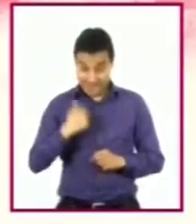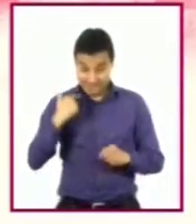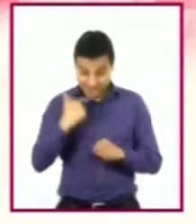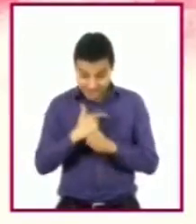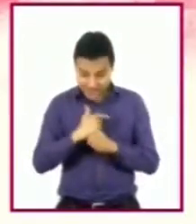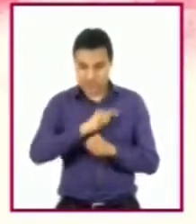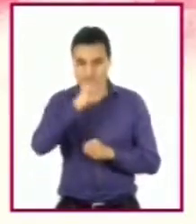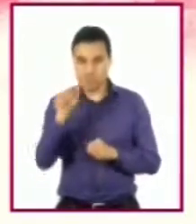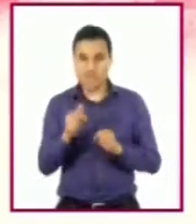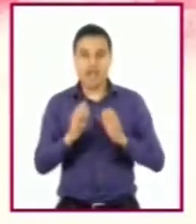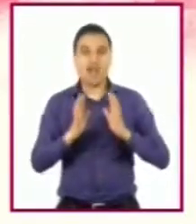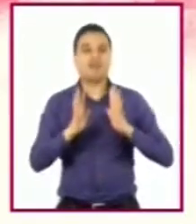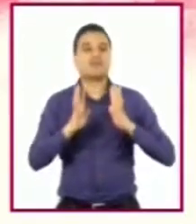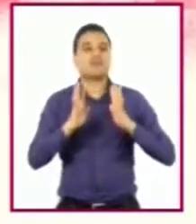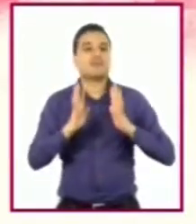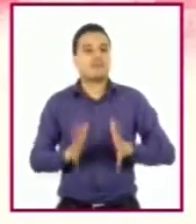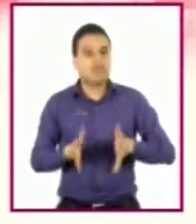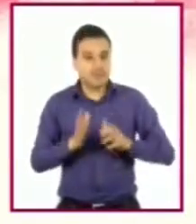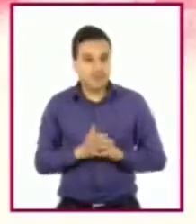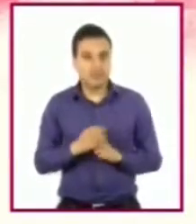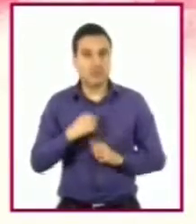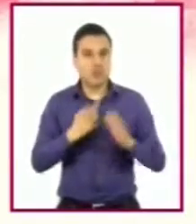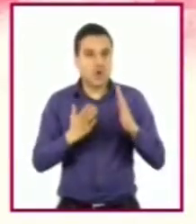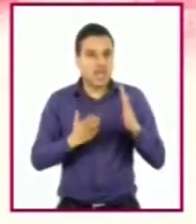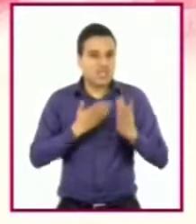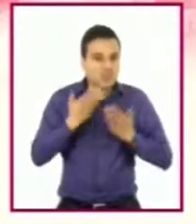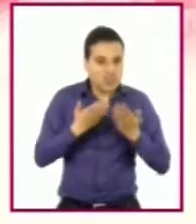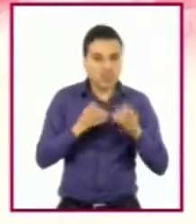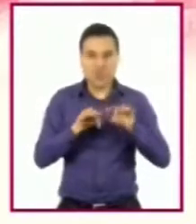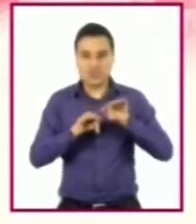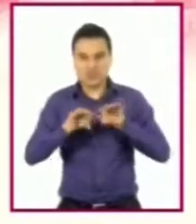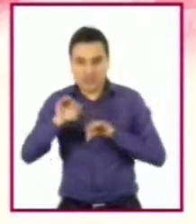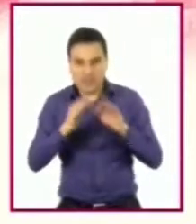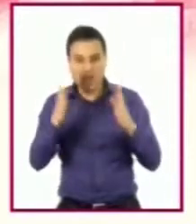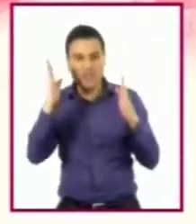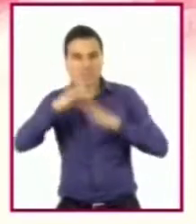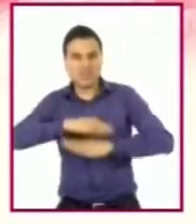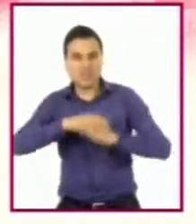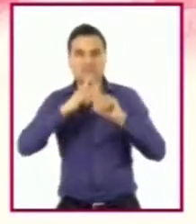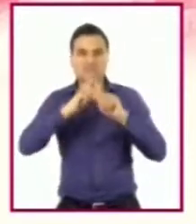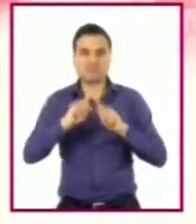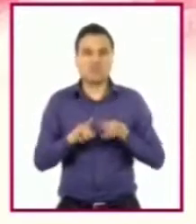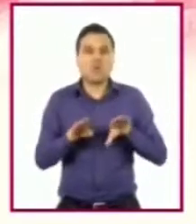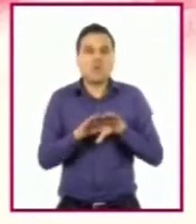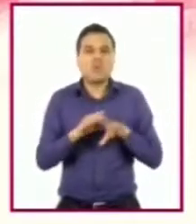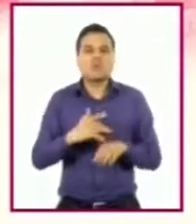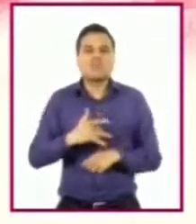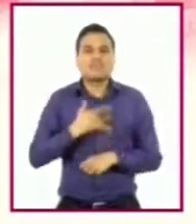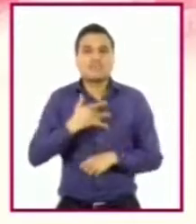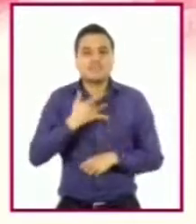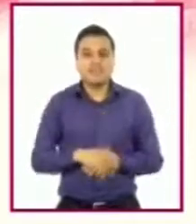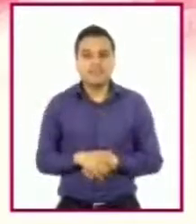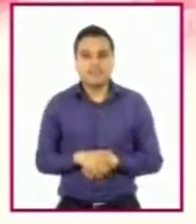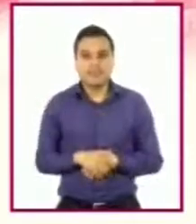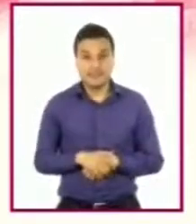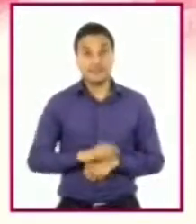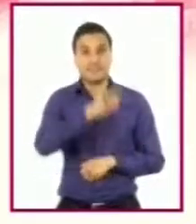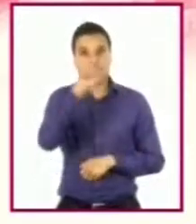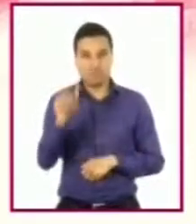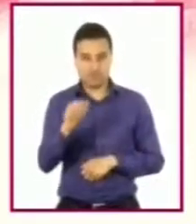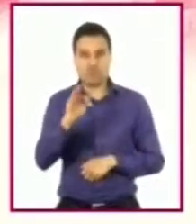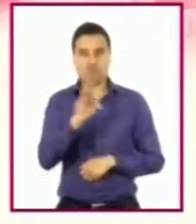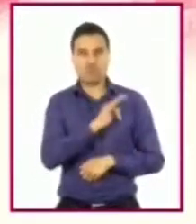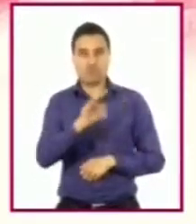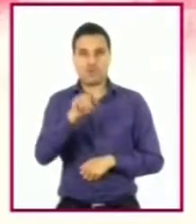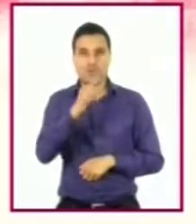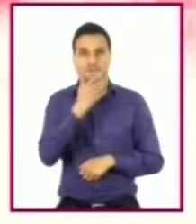capacidades hacia el estudio, el trabajo y la recreación, para después canalizarlas hacia la elección